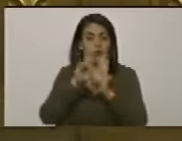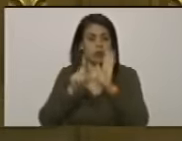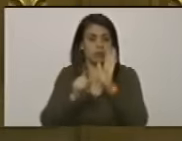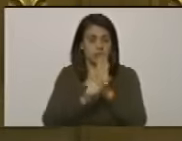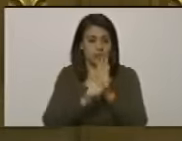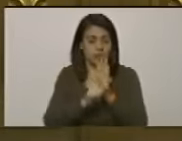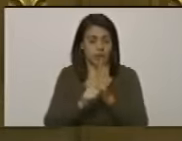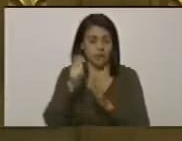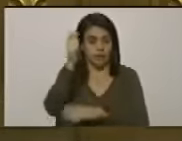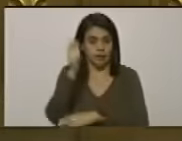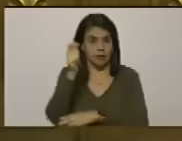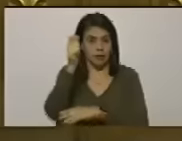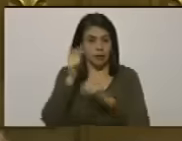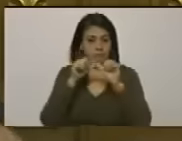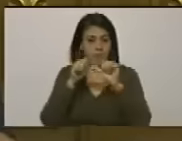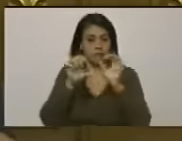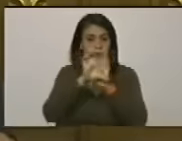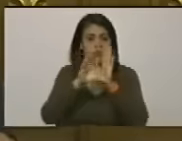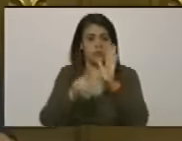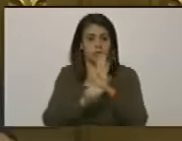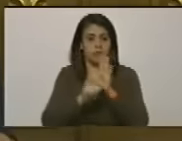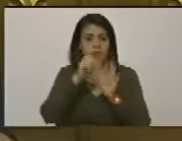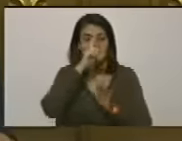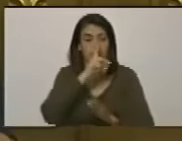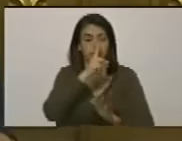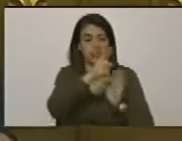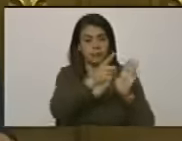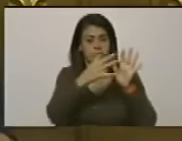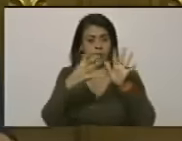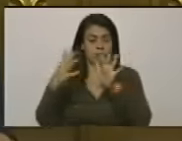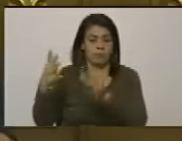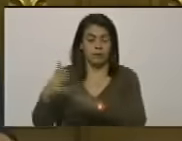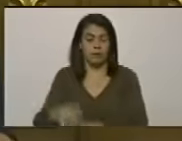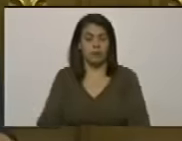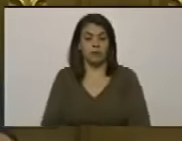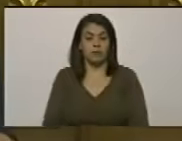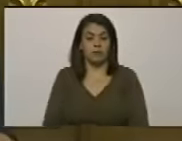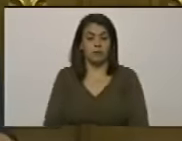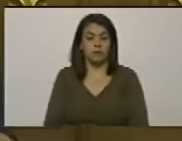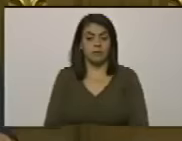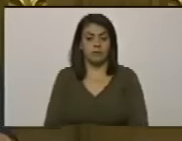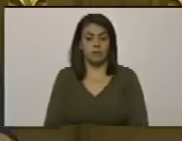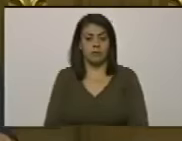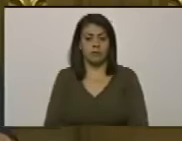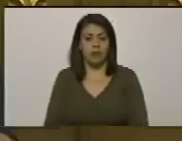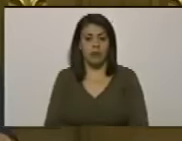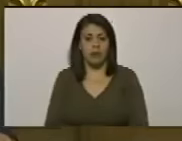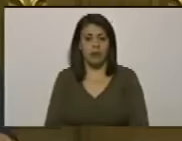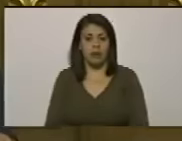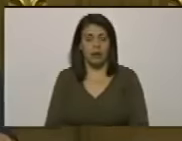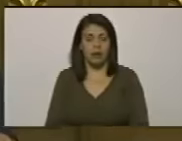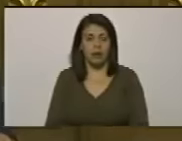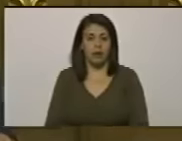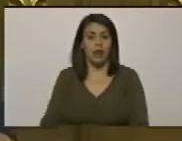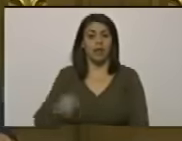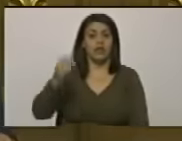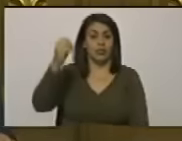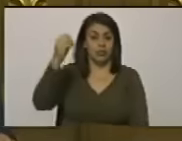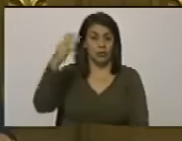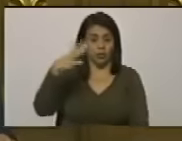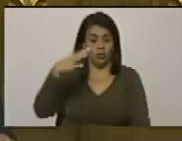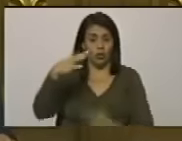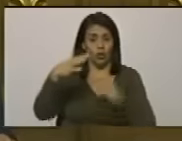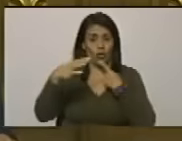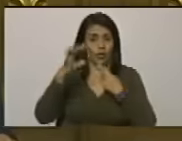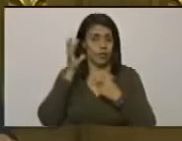en la constituyente del año 99 allá está Sol que afirma que fue